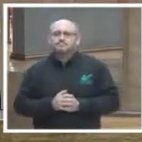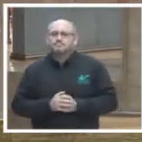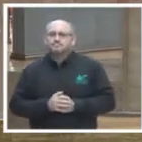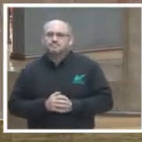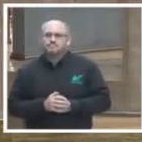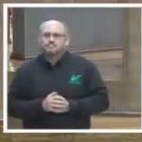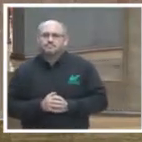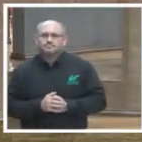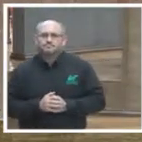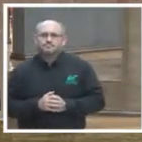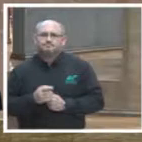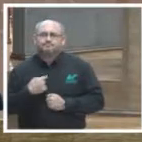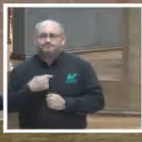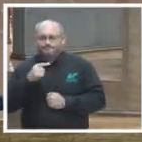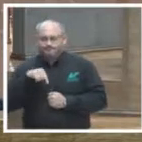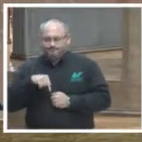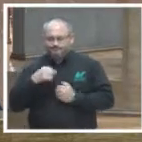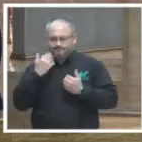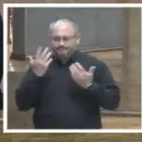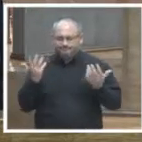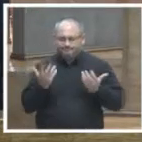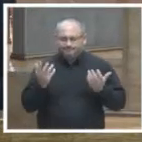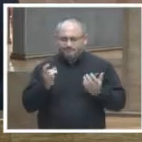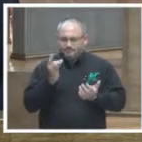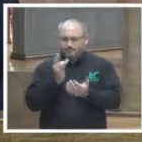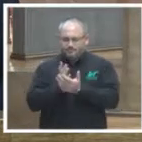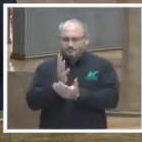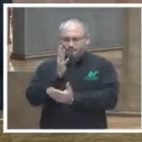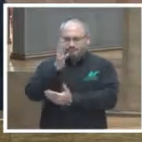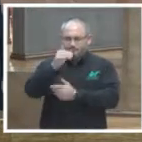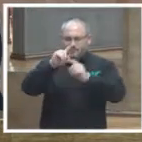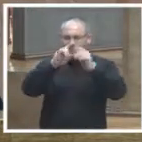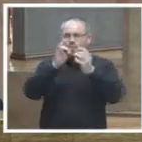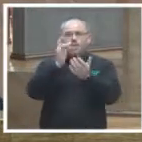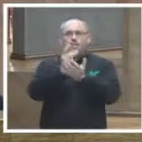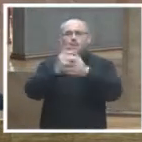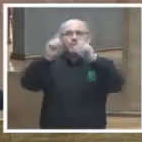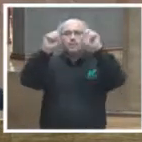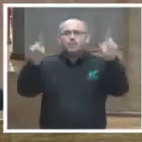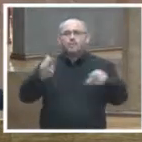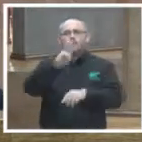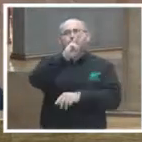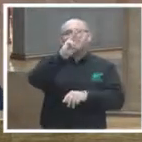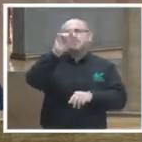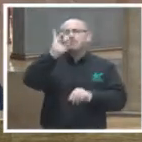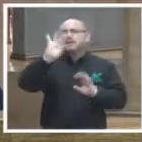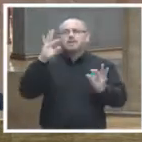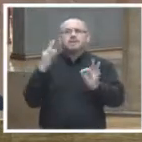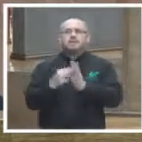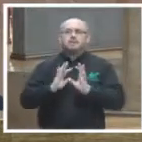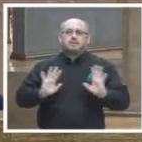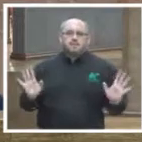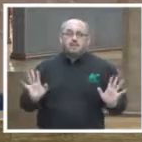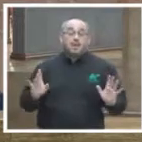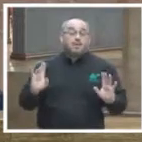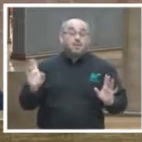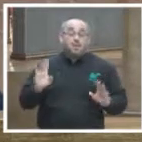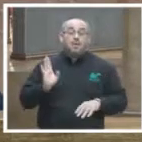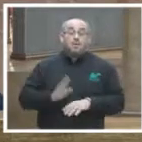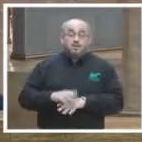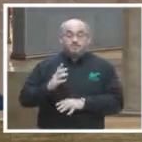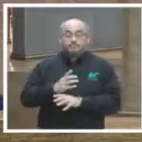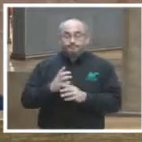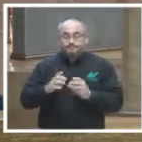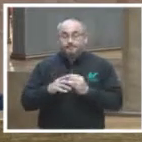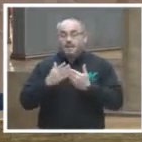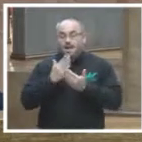la visión del tribunal no se limita a su página de internet pues uno de los grandes compromisos adquiridos es la